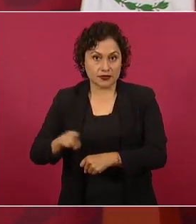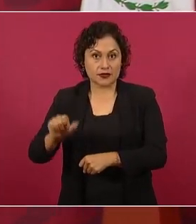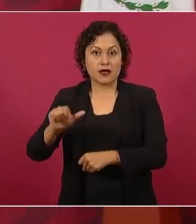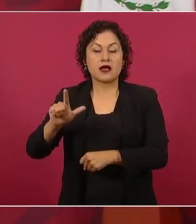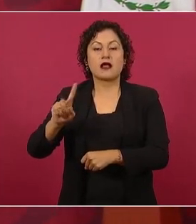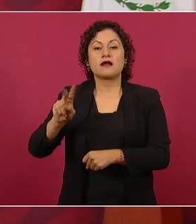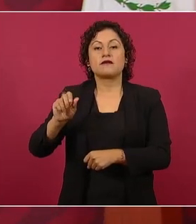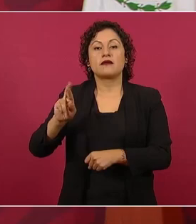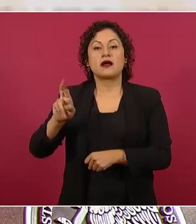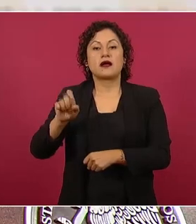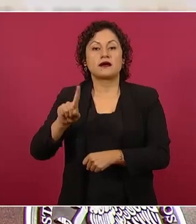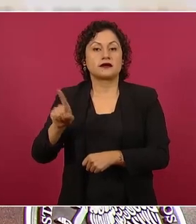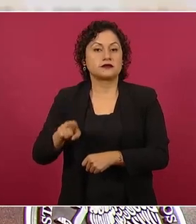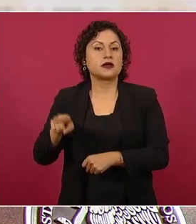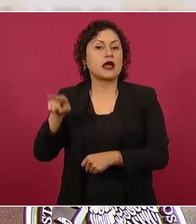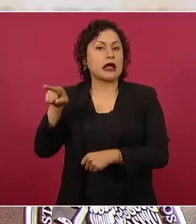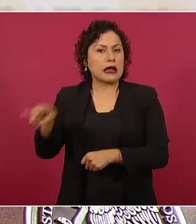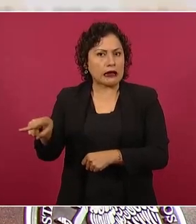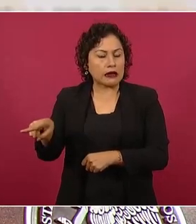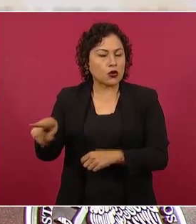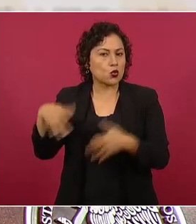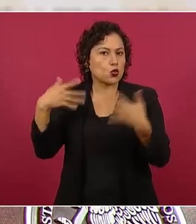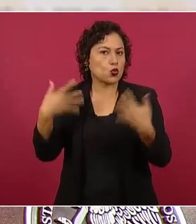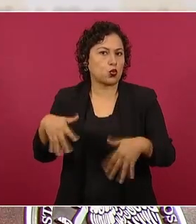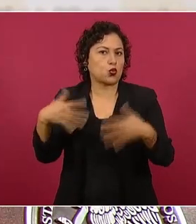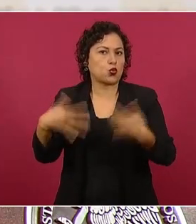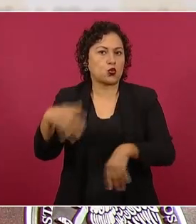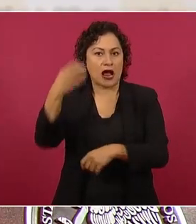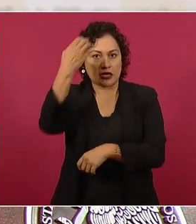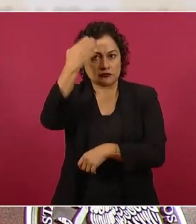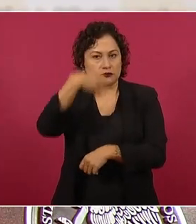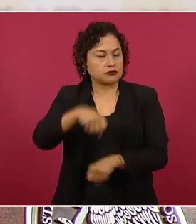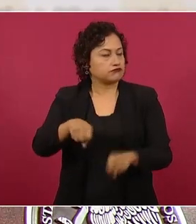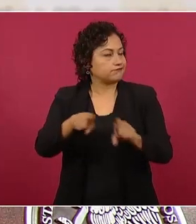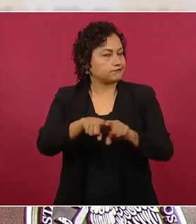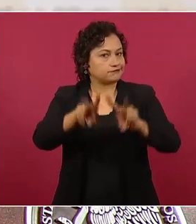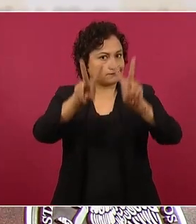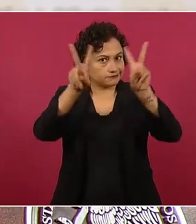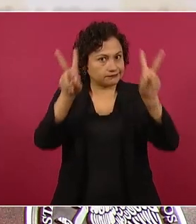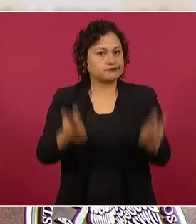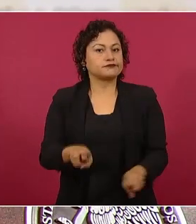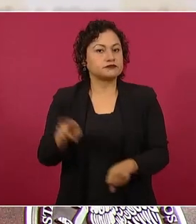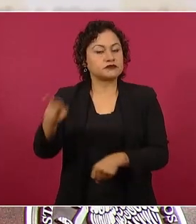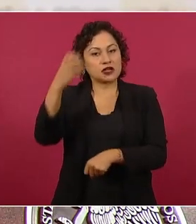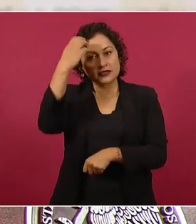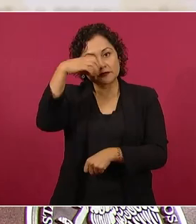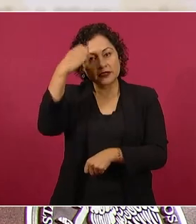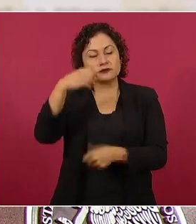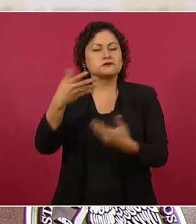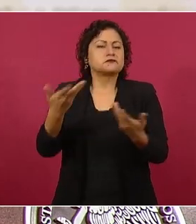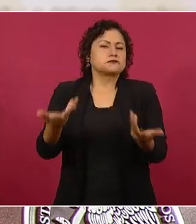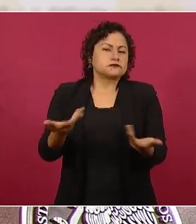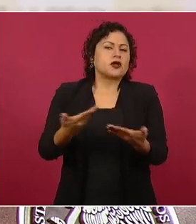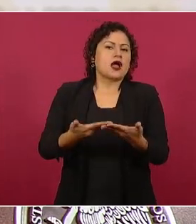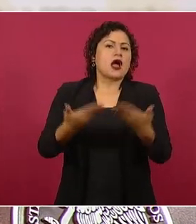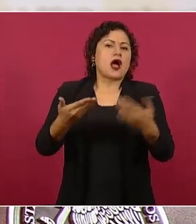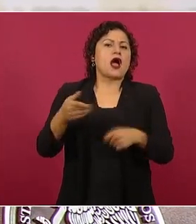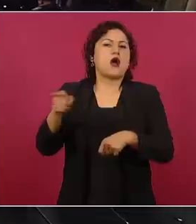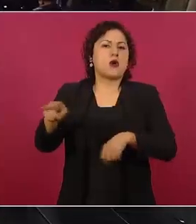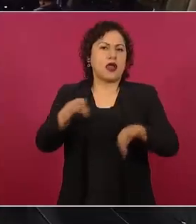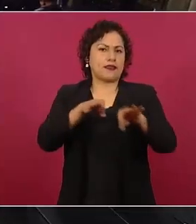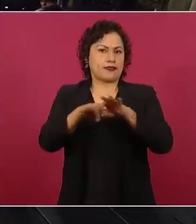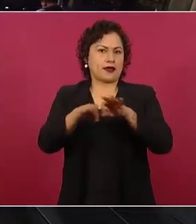mucha experiencia en esta materia, aunque ahora se desempeña como titular de la Unidad